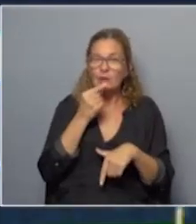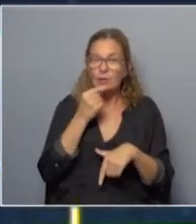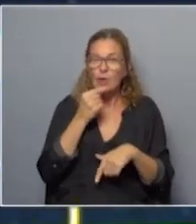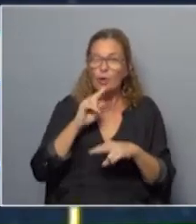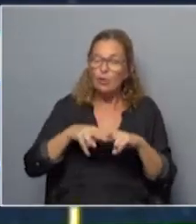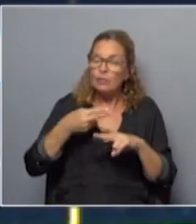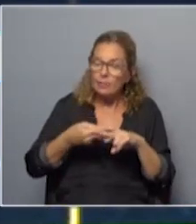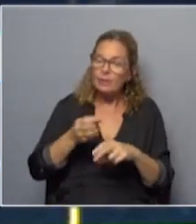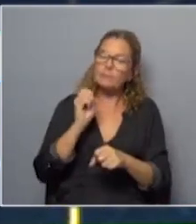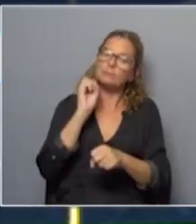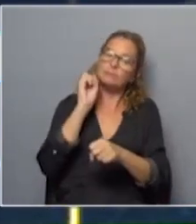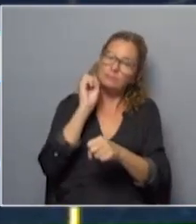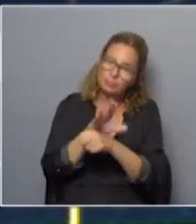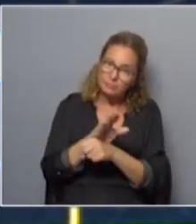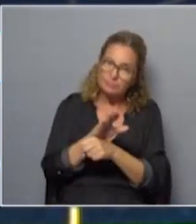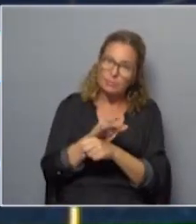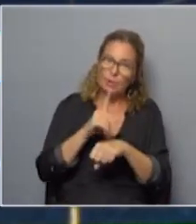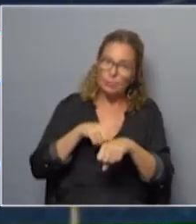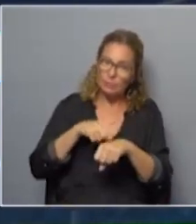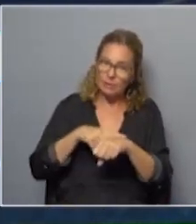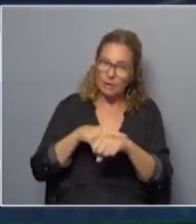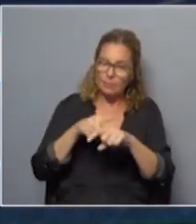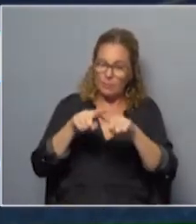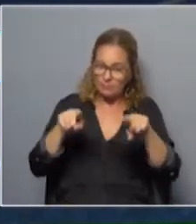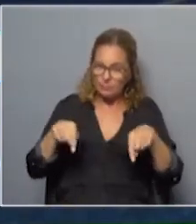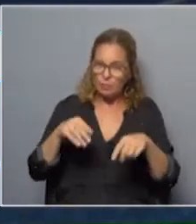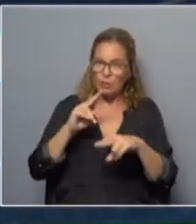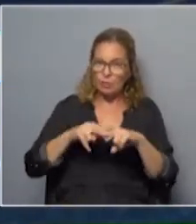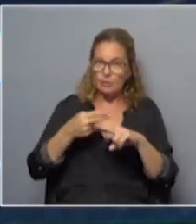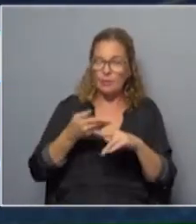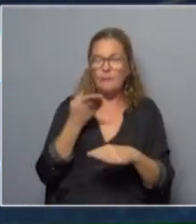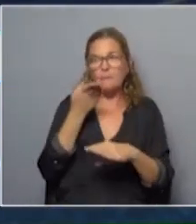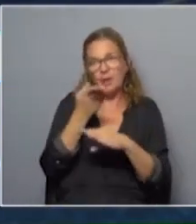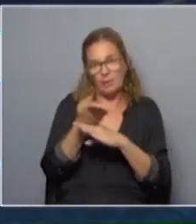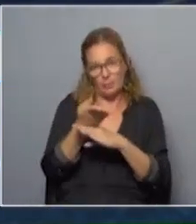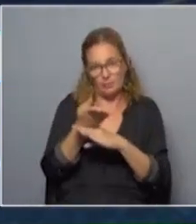reiteramos el oficio o sea damos un tiempo y por allí volvemos a pedir